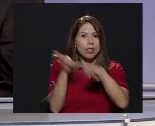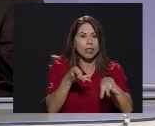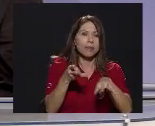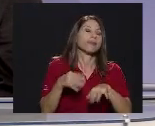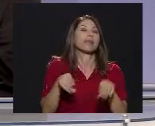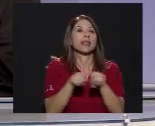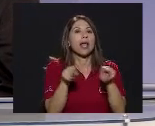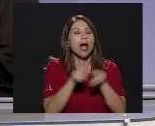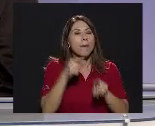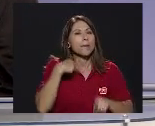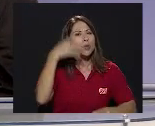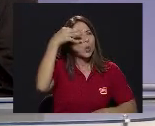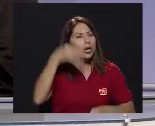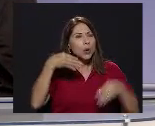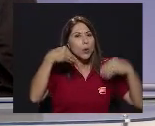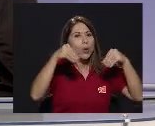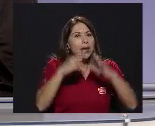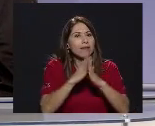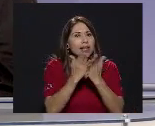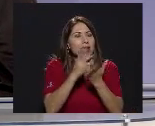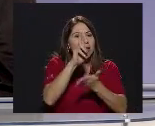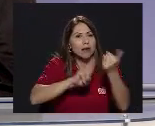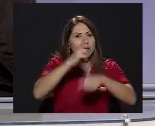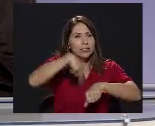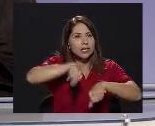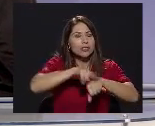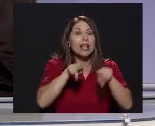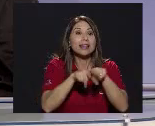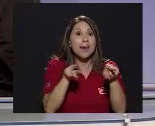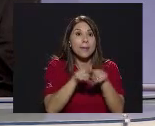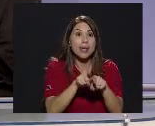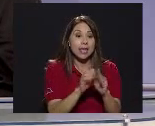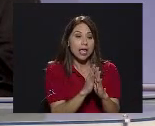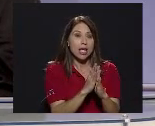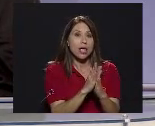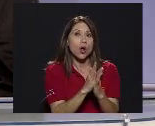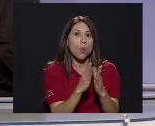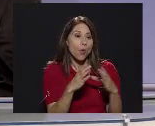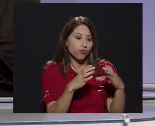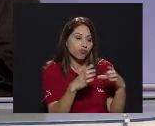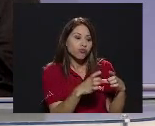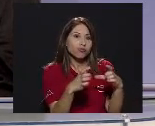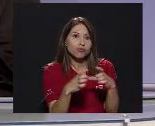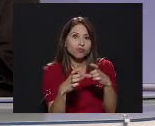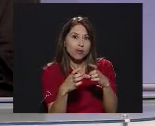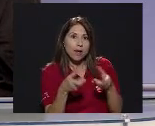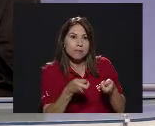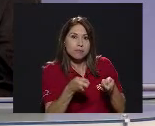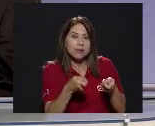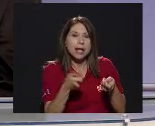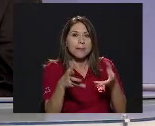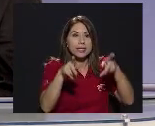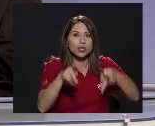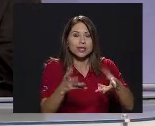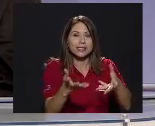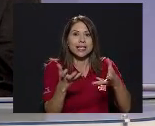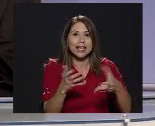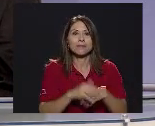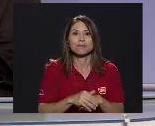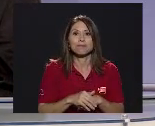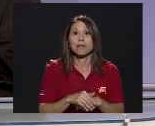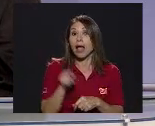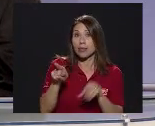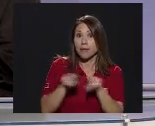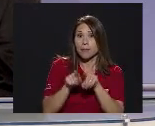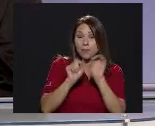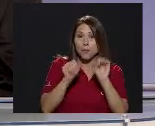También creo Que en la librería De la universidad Nacional Van a haber Algunos ejemplares Físicos Para las personas Que quieren Exactamente Sí Ahí también Se